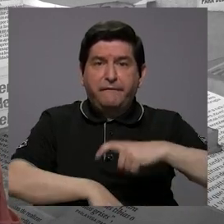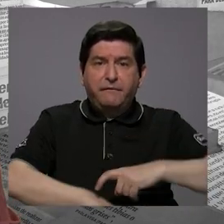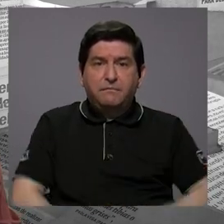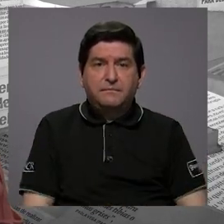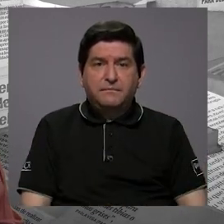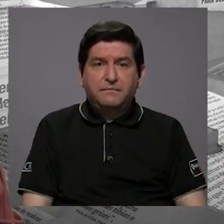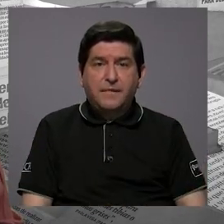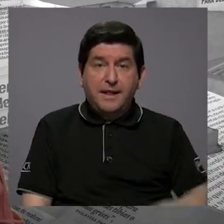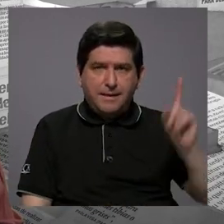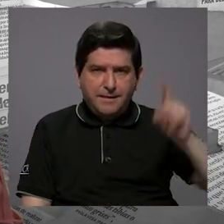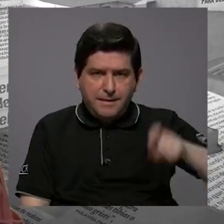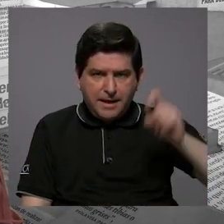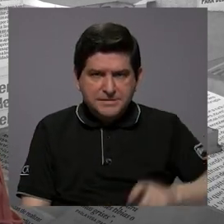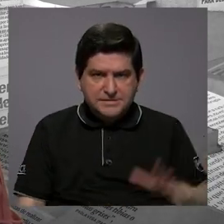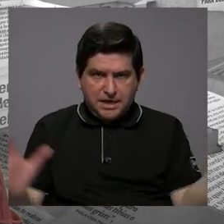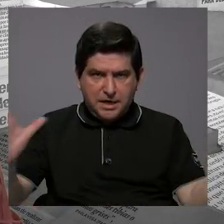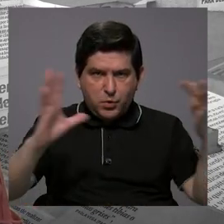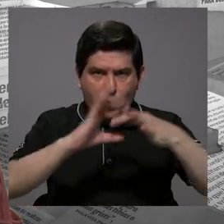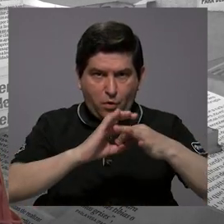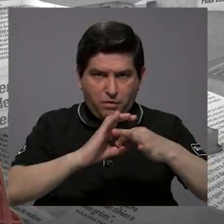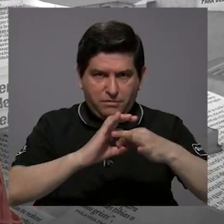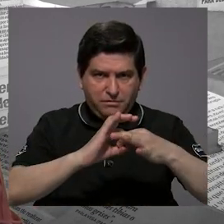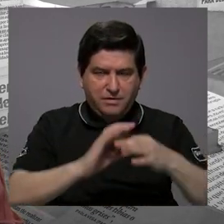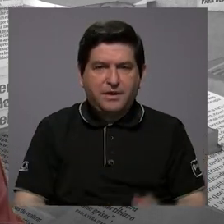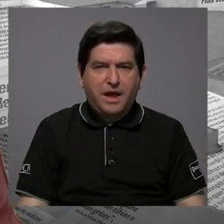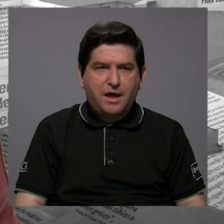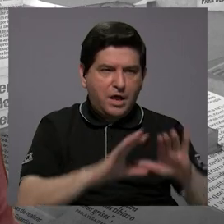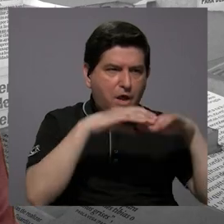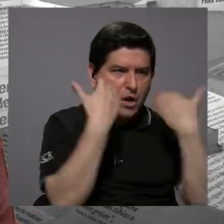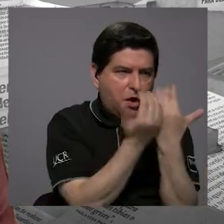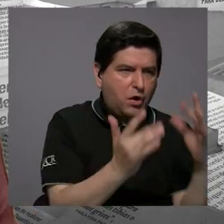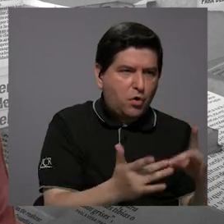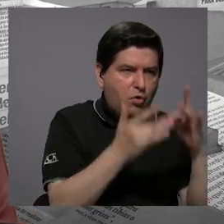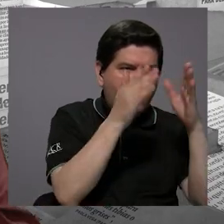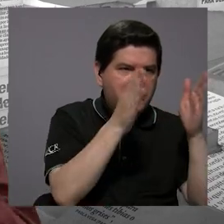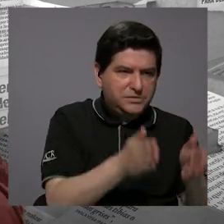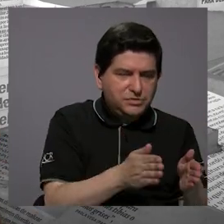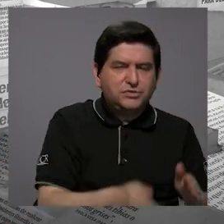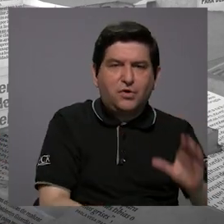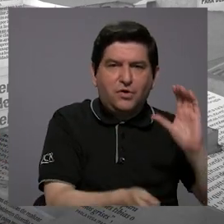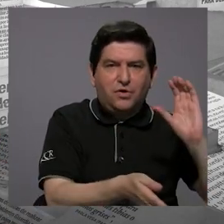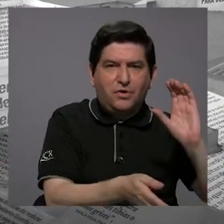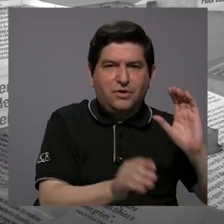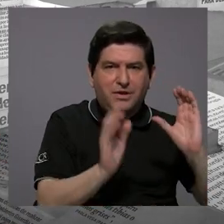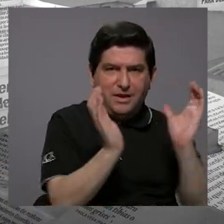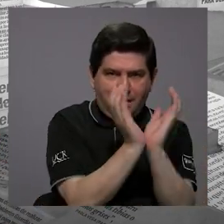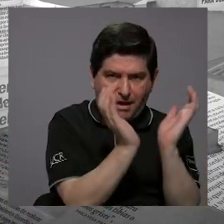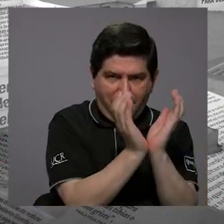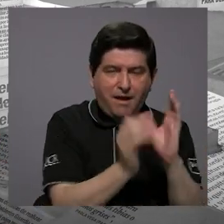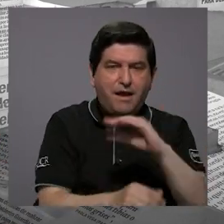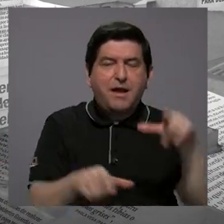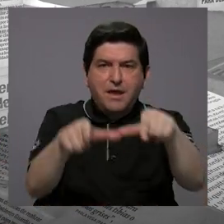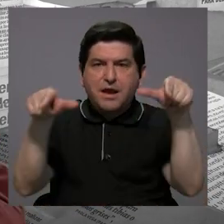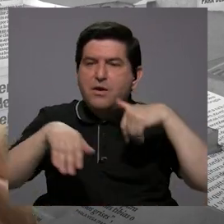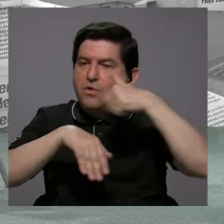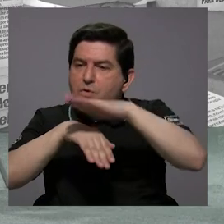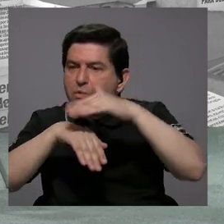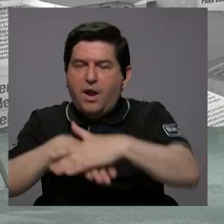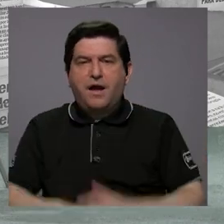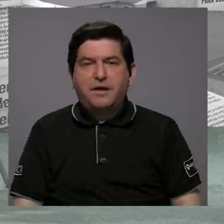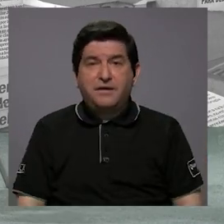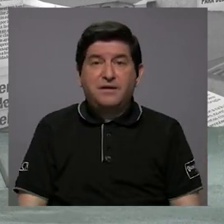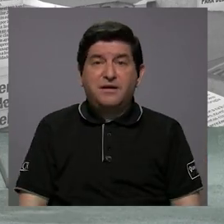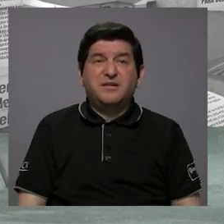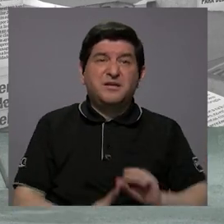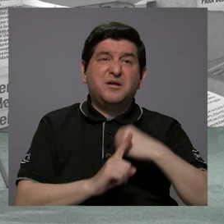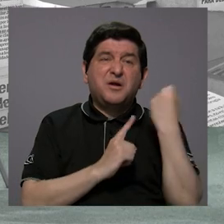tiene que haber toda una coordinación entre la comisión de especialistas de la caja y el sitio donde va a ir ese especialista, porque a veces